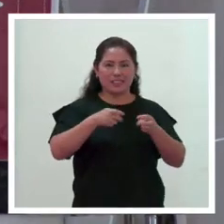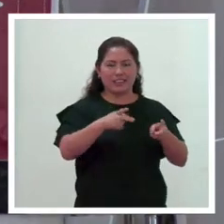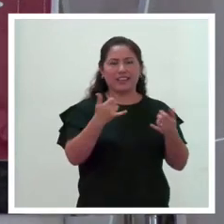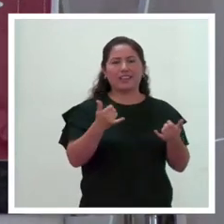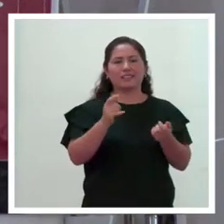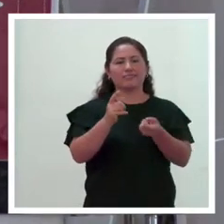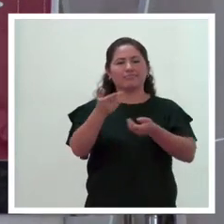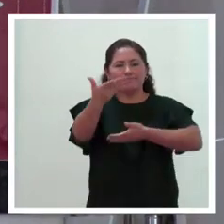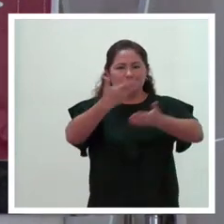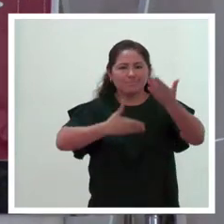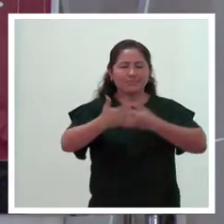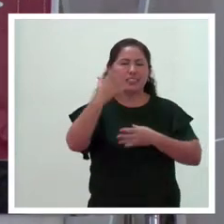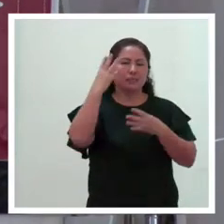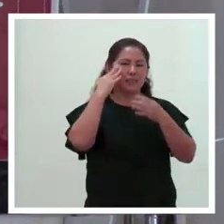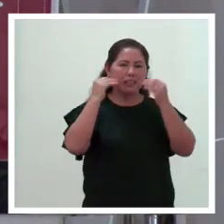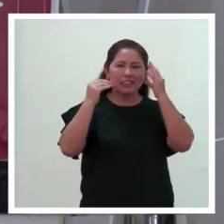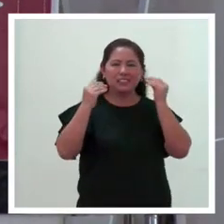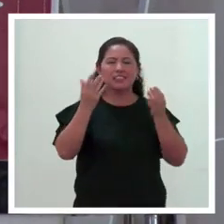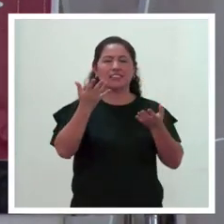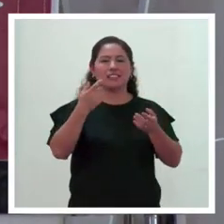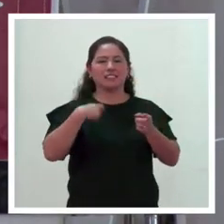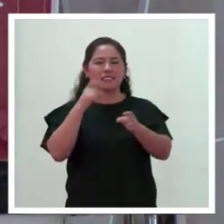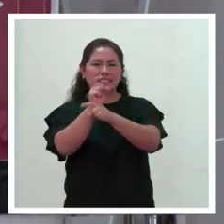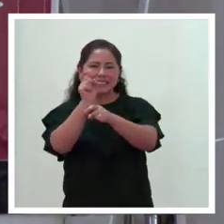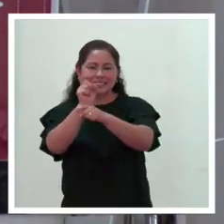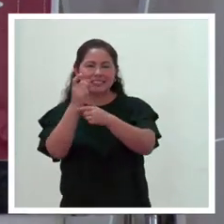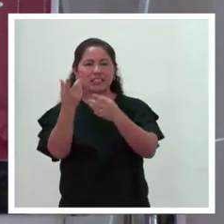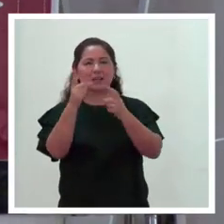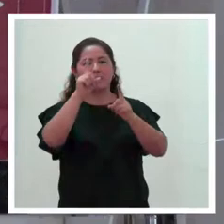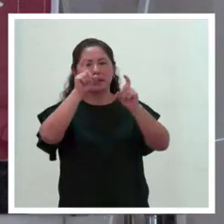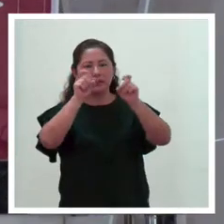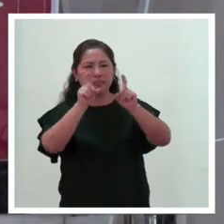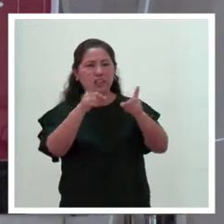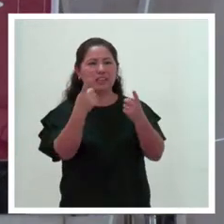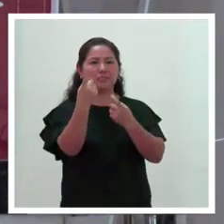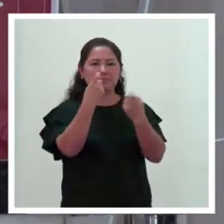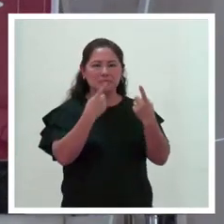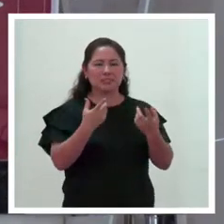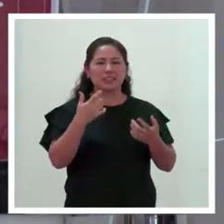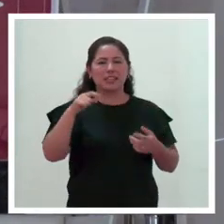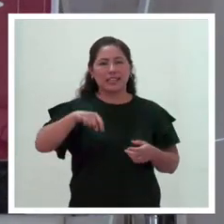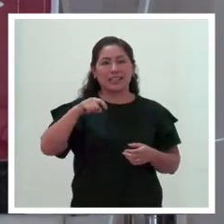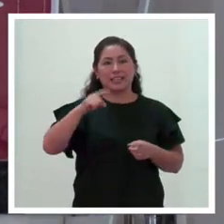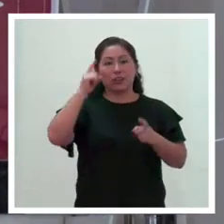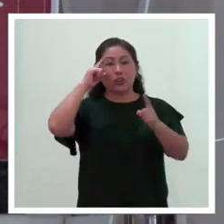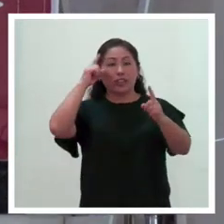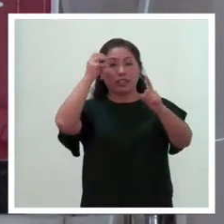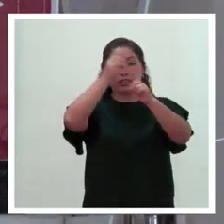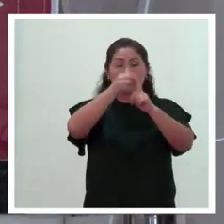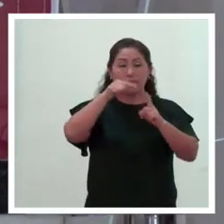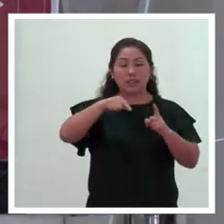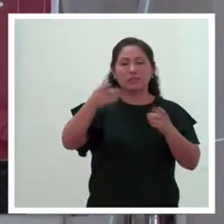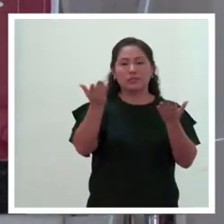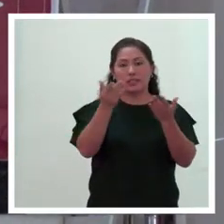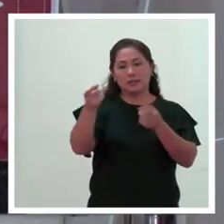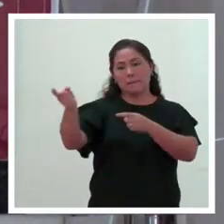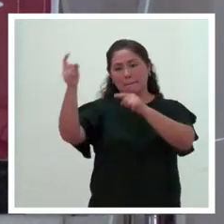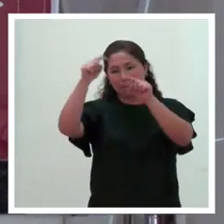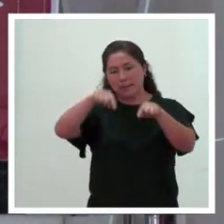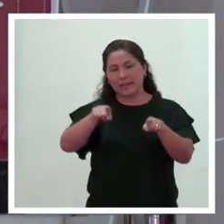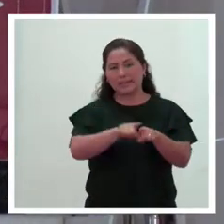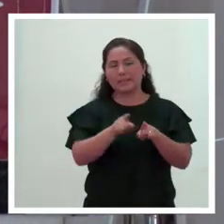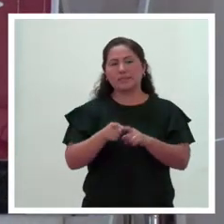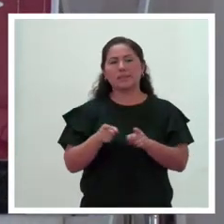experiencias, de capacitarnos, de preguntar. Acá el objetivo era también que vengan no